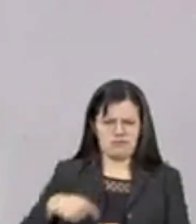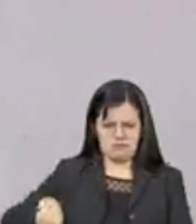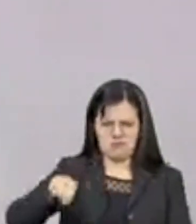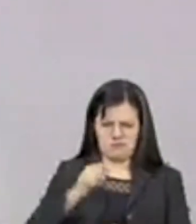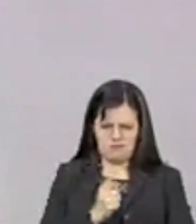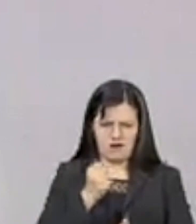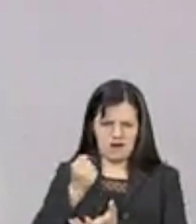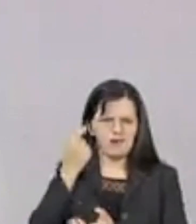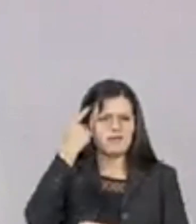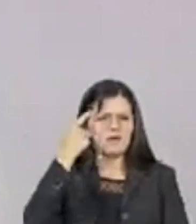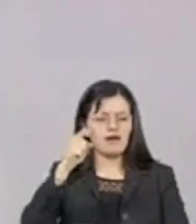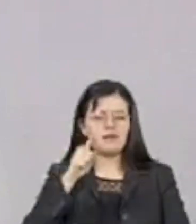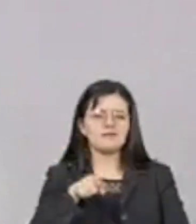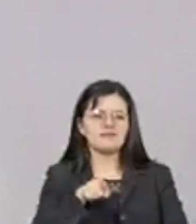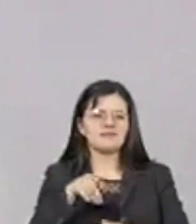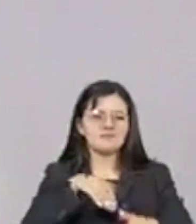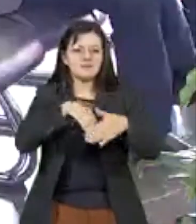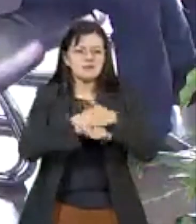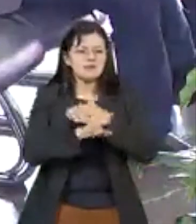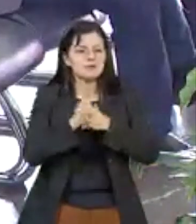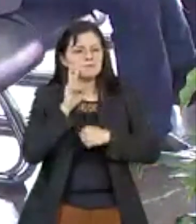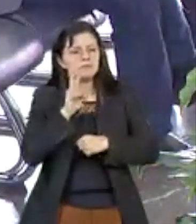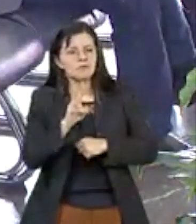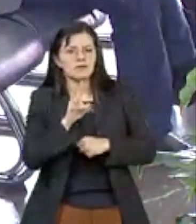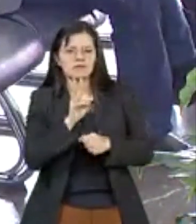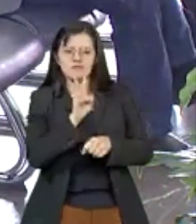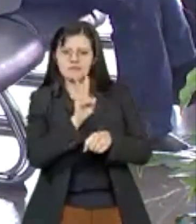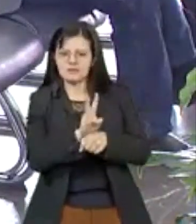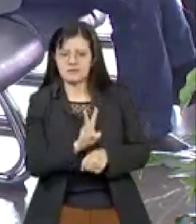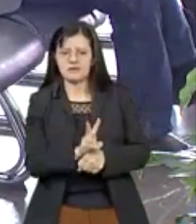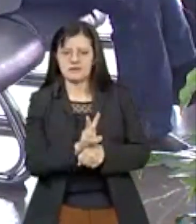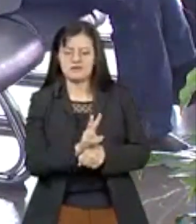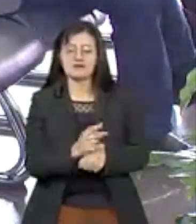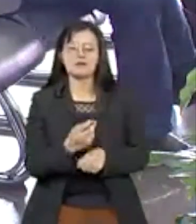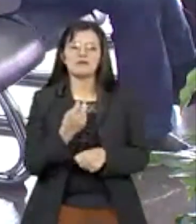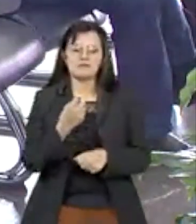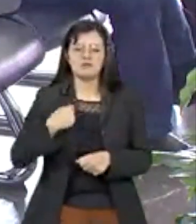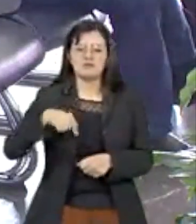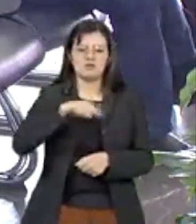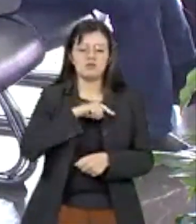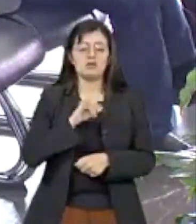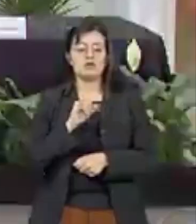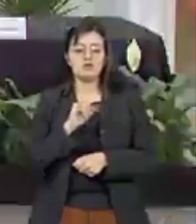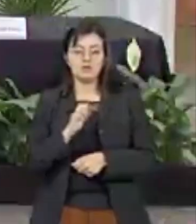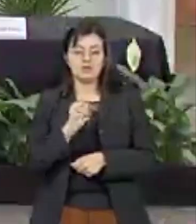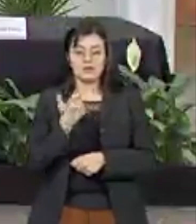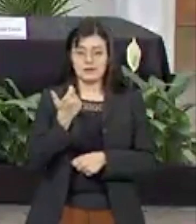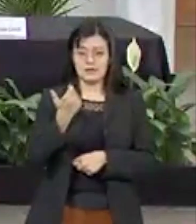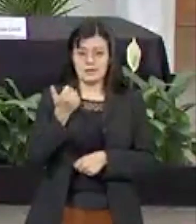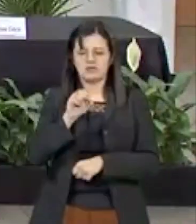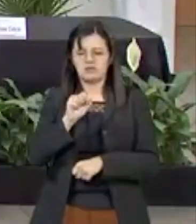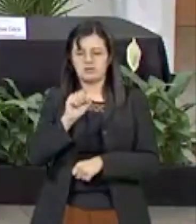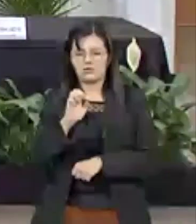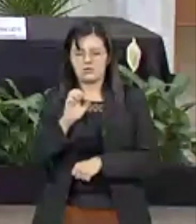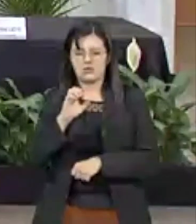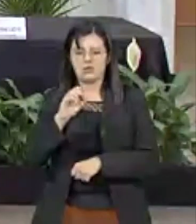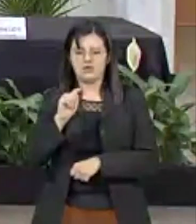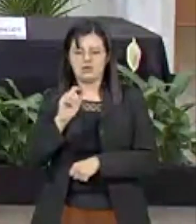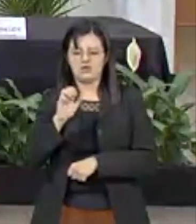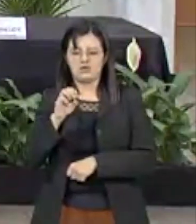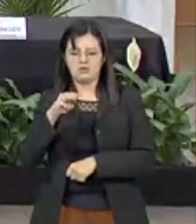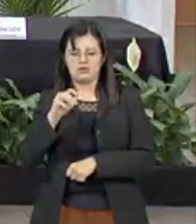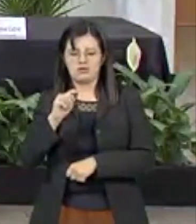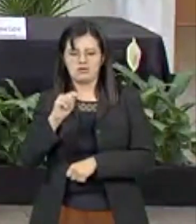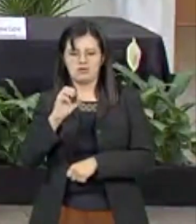observación local. El monto económico máximo para cada grupo u organización es de 300 mil pesos